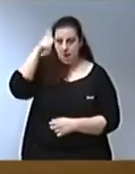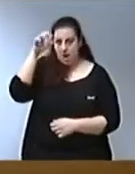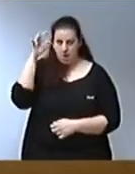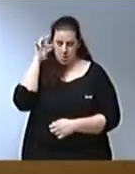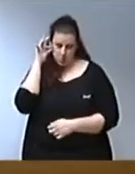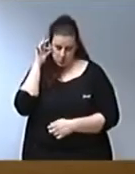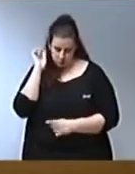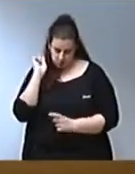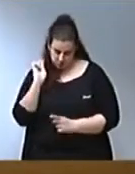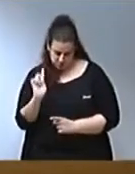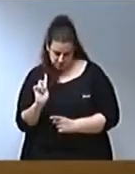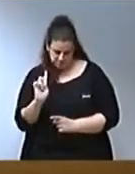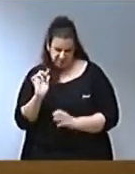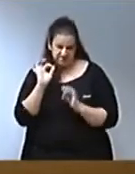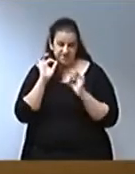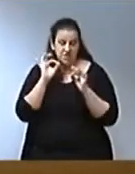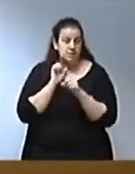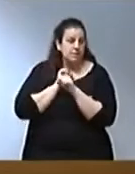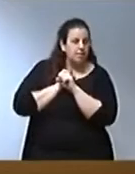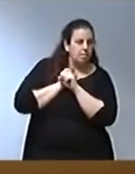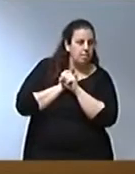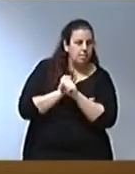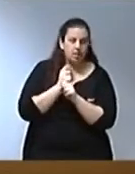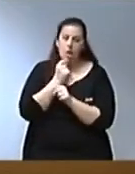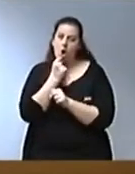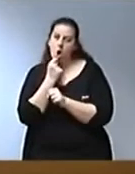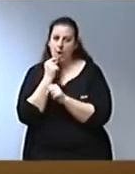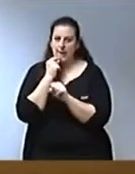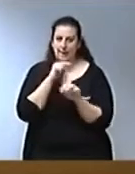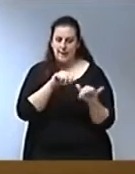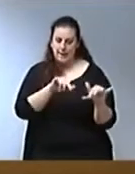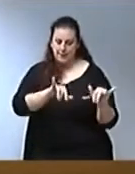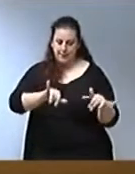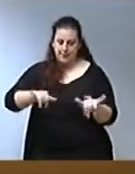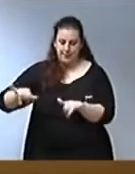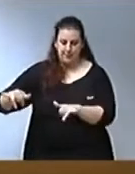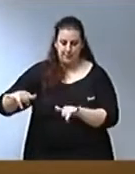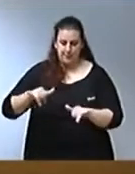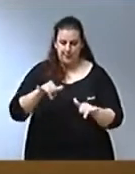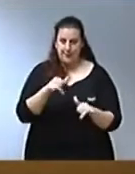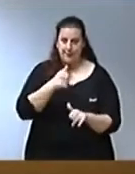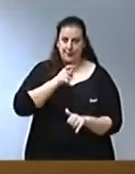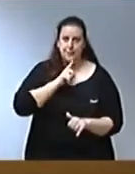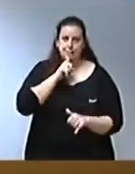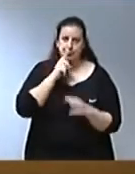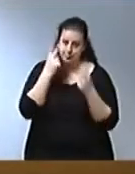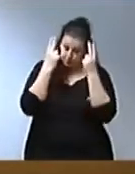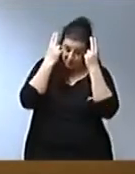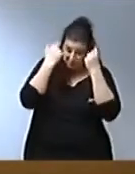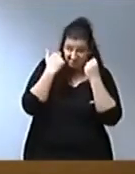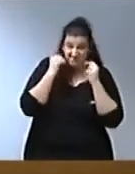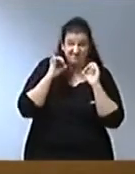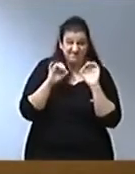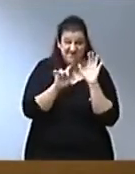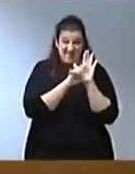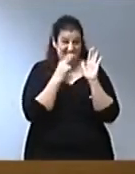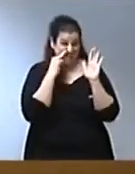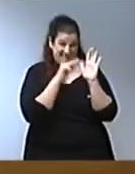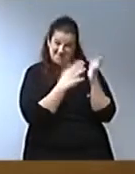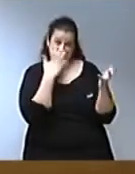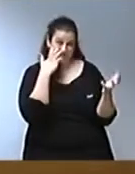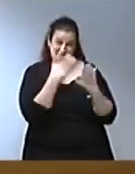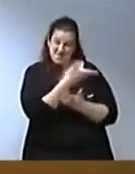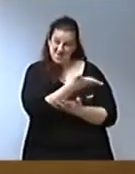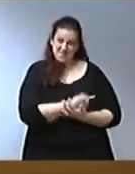rehén de Compromís y de Mónica Oltra y de sus huestes. Y esta ley es una prueba de ello. Mire, esta es la principal